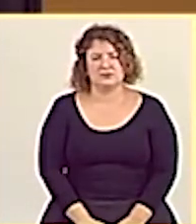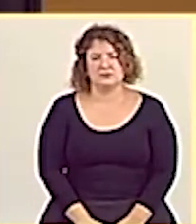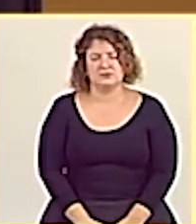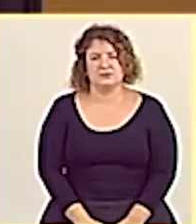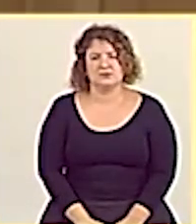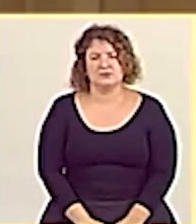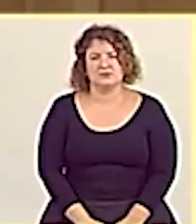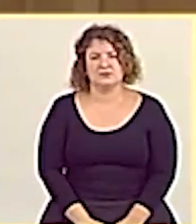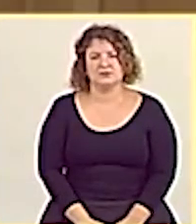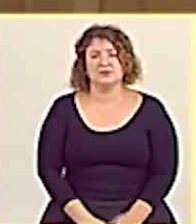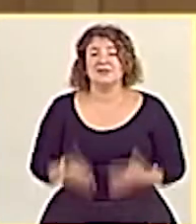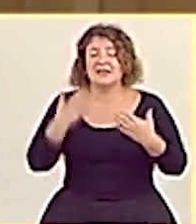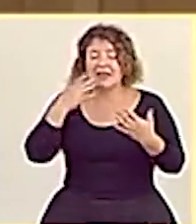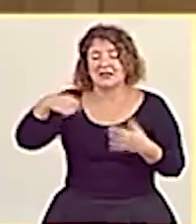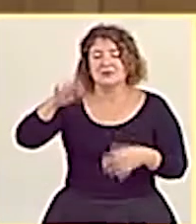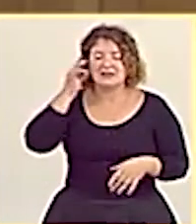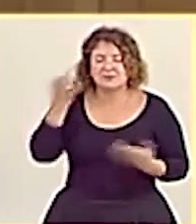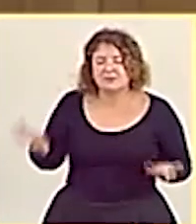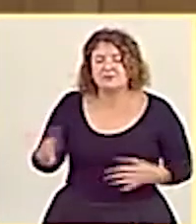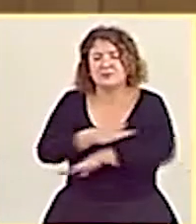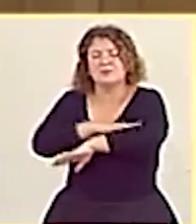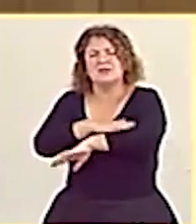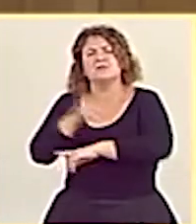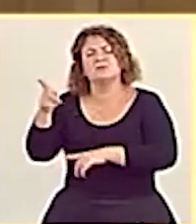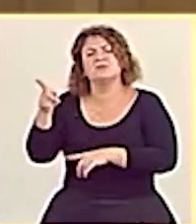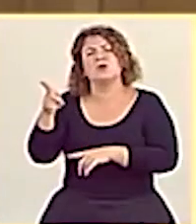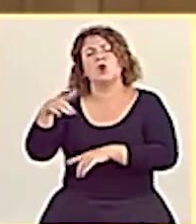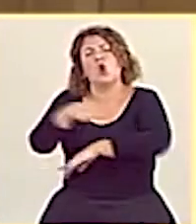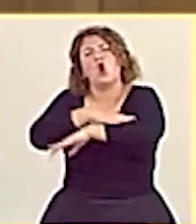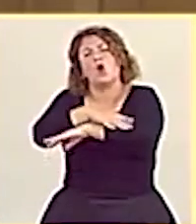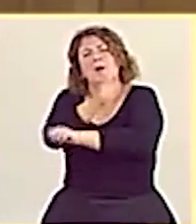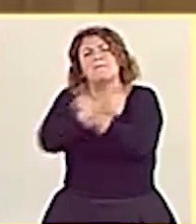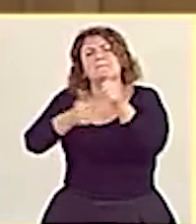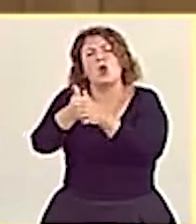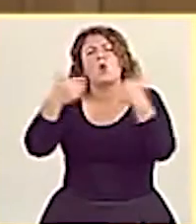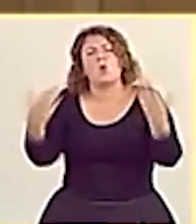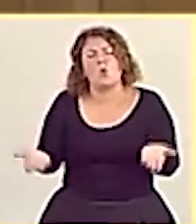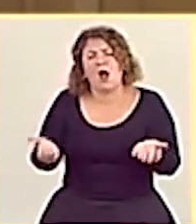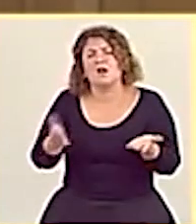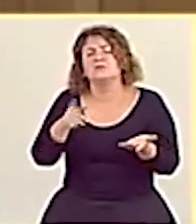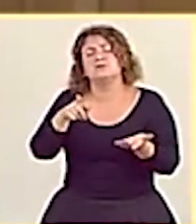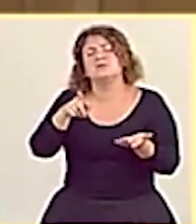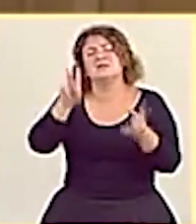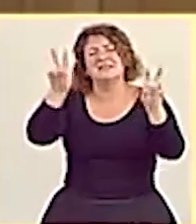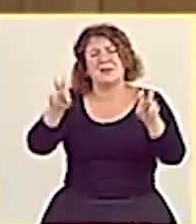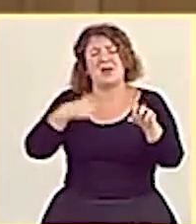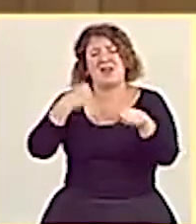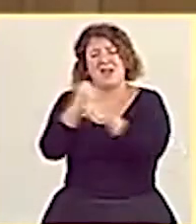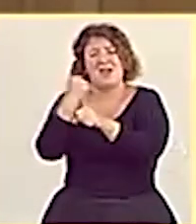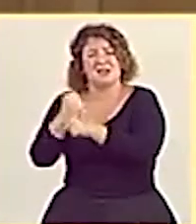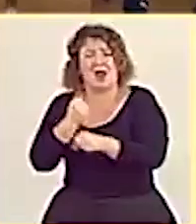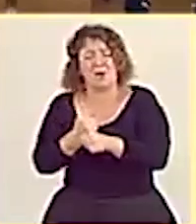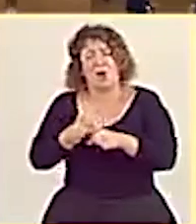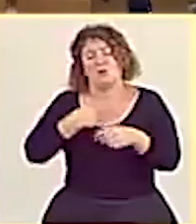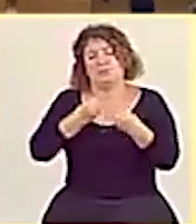Sí, gracias, presidenta. Señora ministra, ¿cuáles son las prioridades del Gobierno ante la destrucción de empleo y los últimos datos de paro?